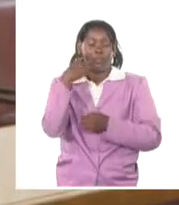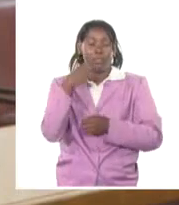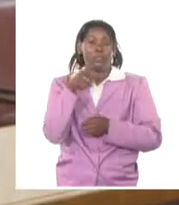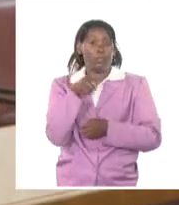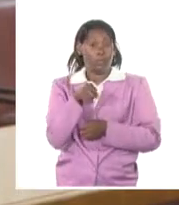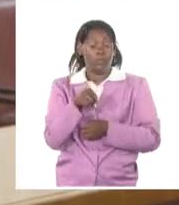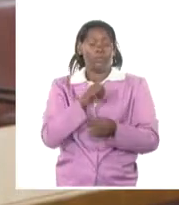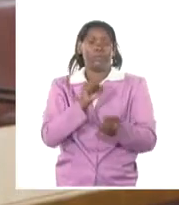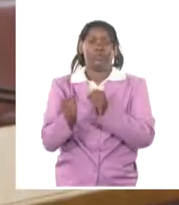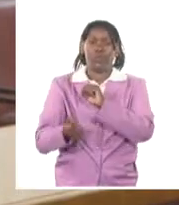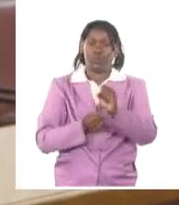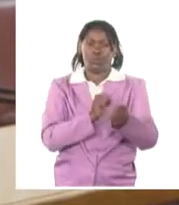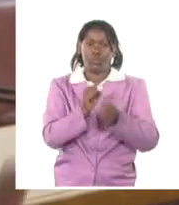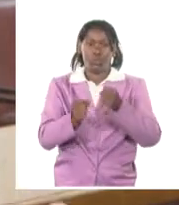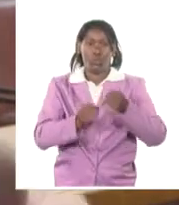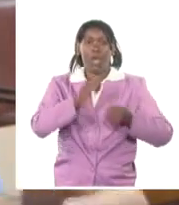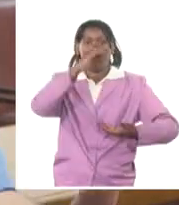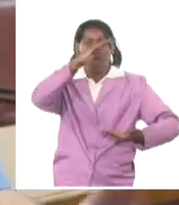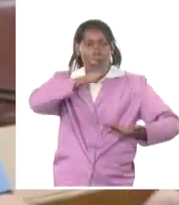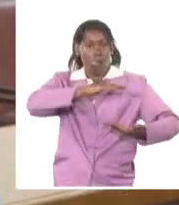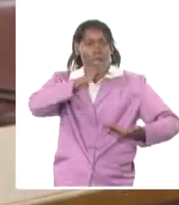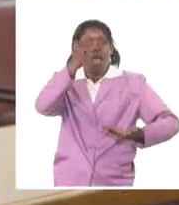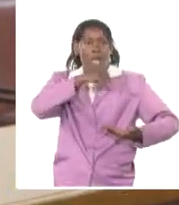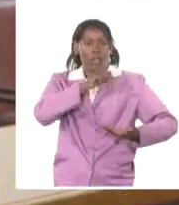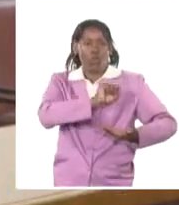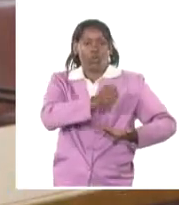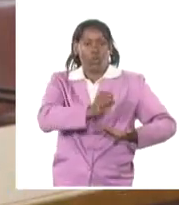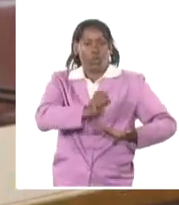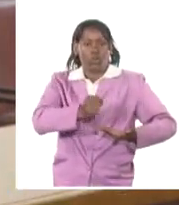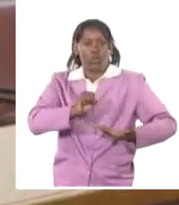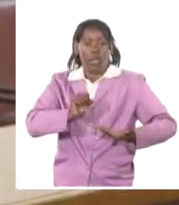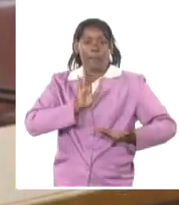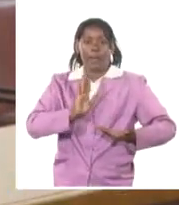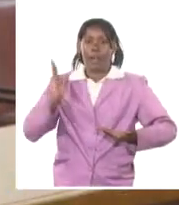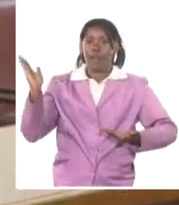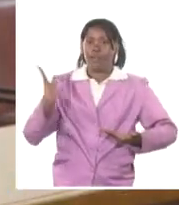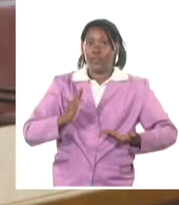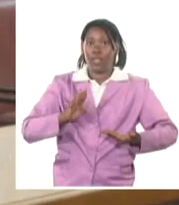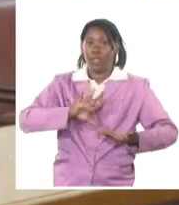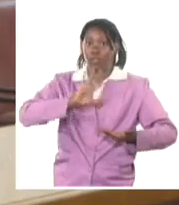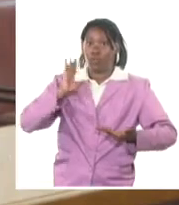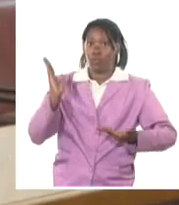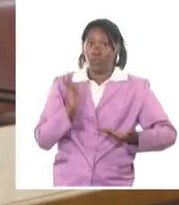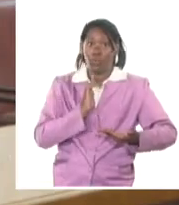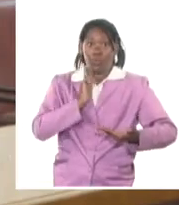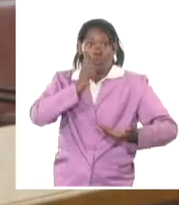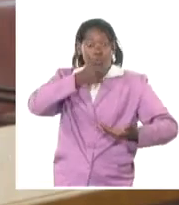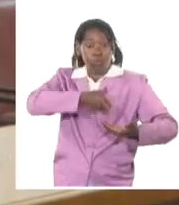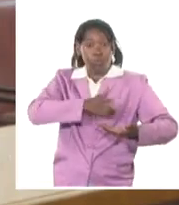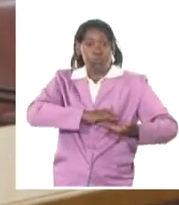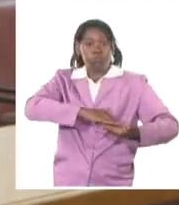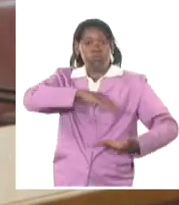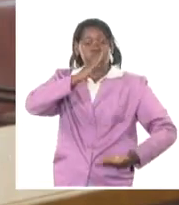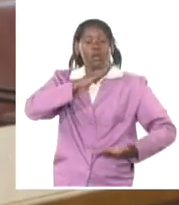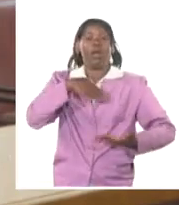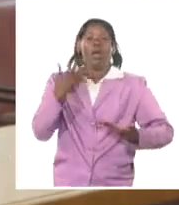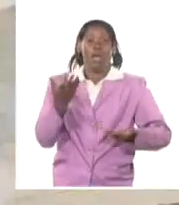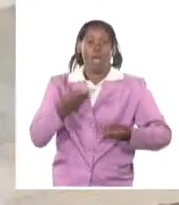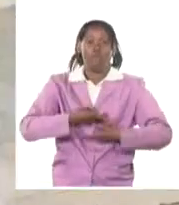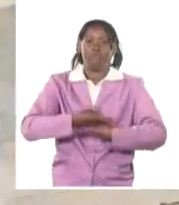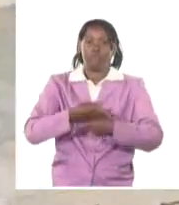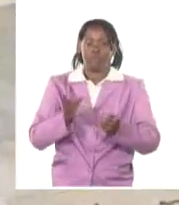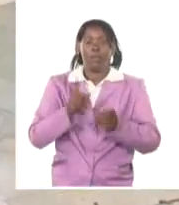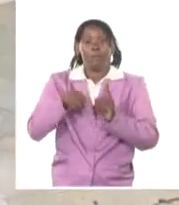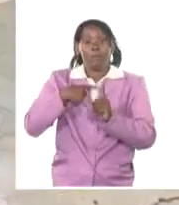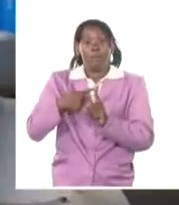se va a mantener garantizado y se va a mantener garantizado un nivel de diésel también en los servicentros a la